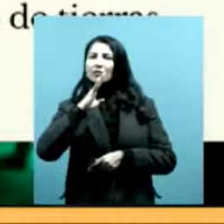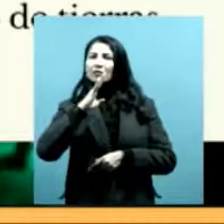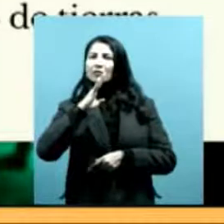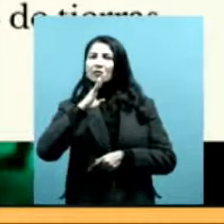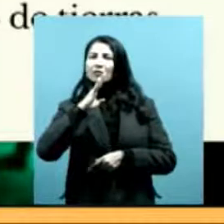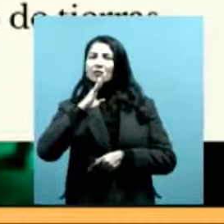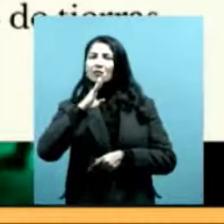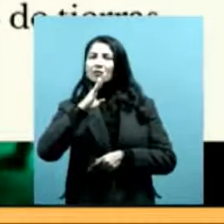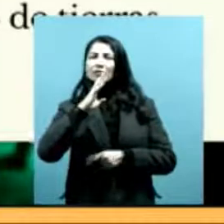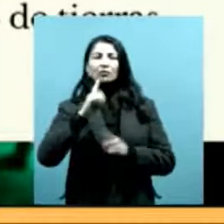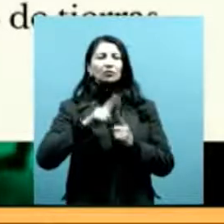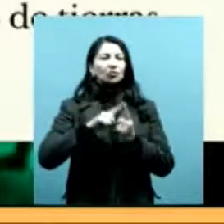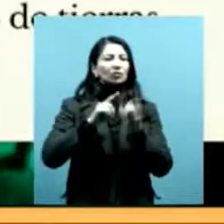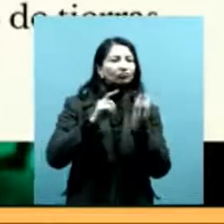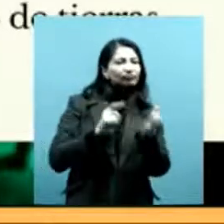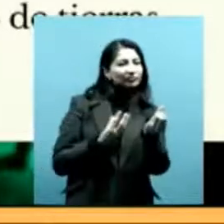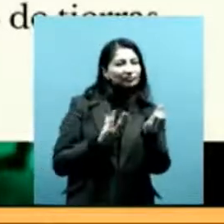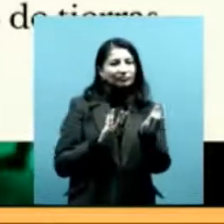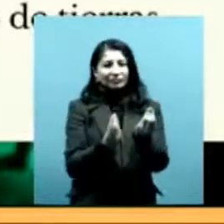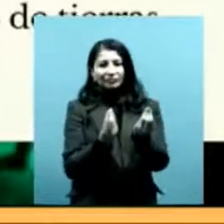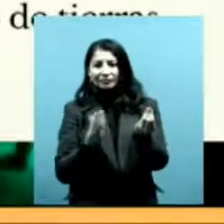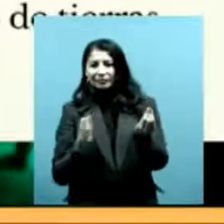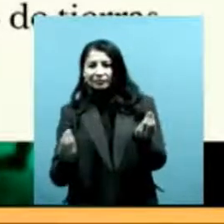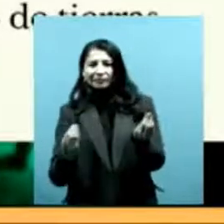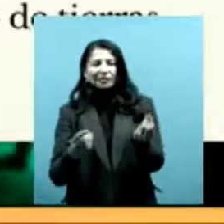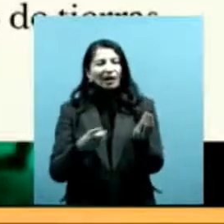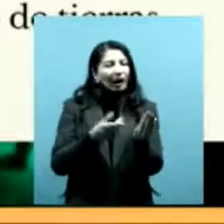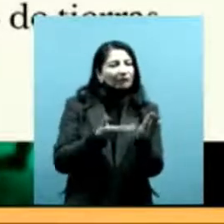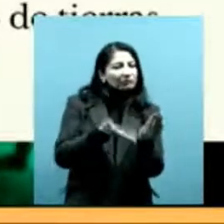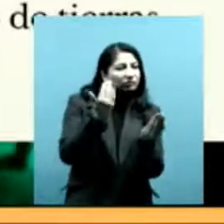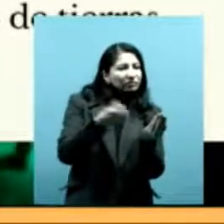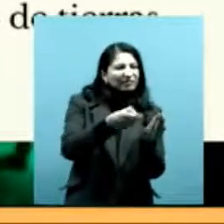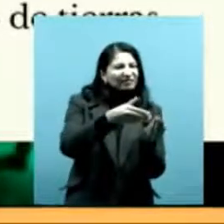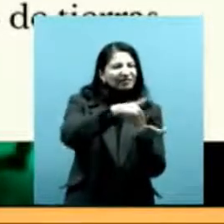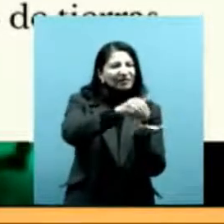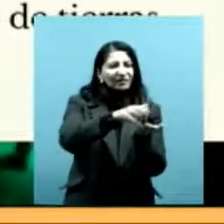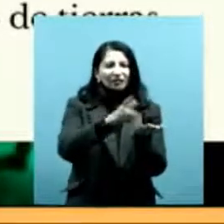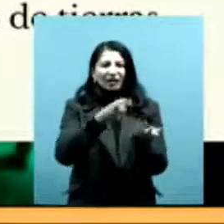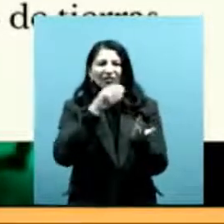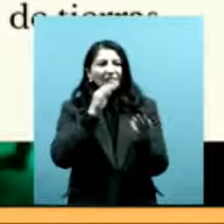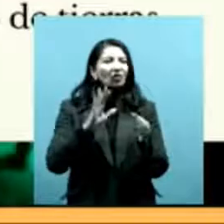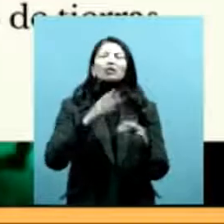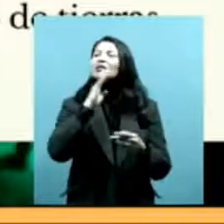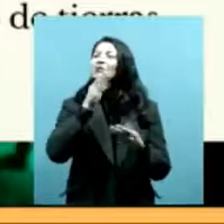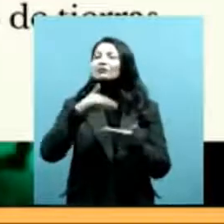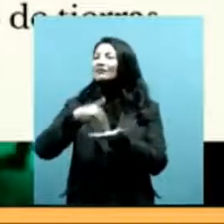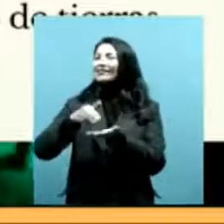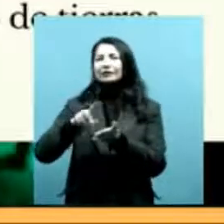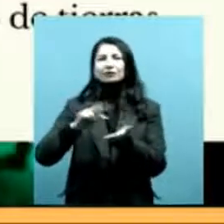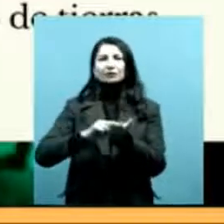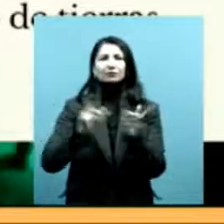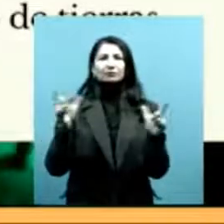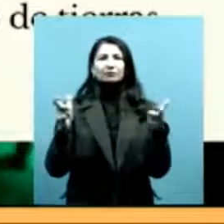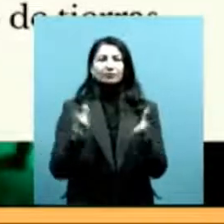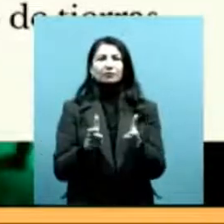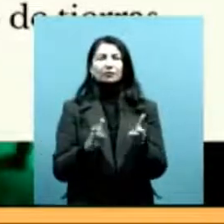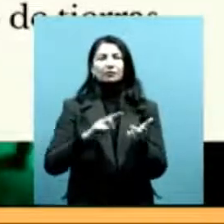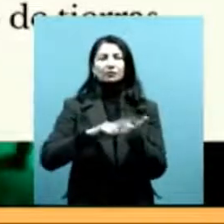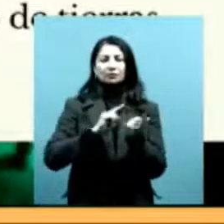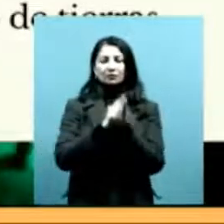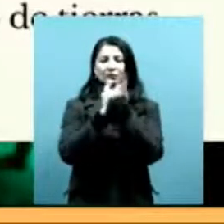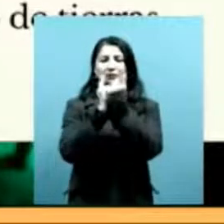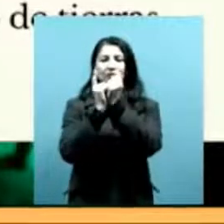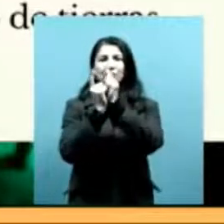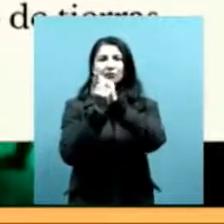como minorizando, limpiando lo que fue el despojo. Y lo van haciendo transformando todos los